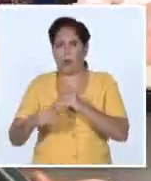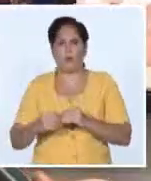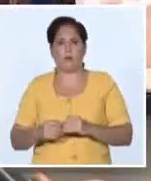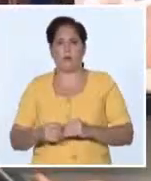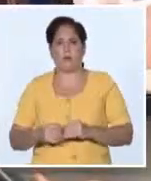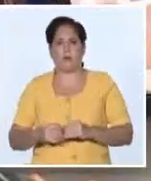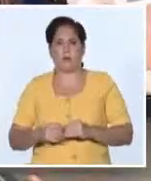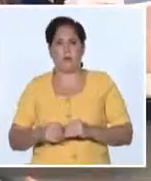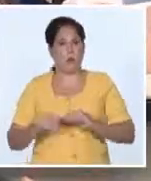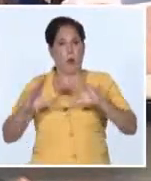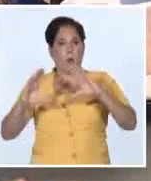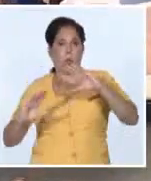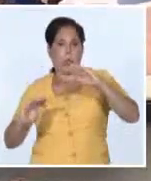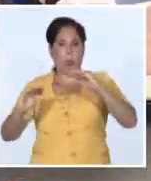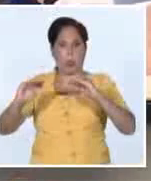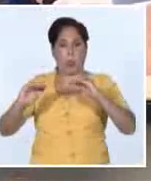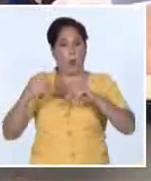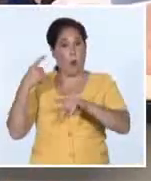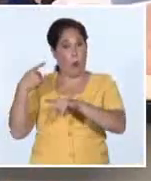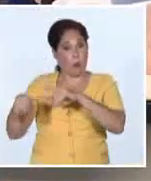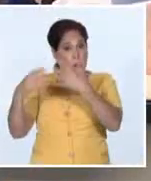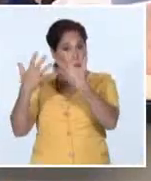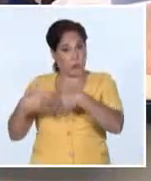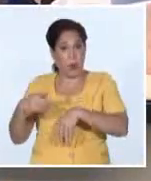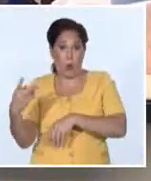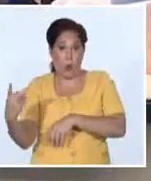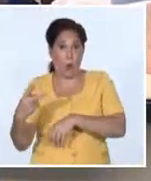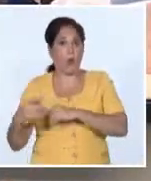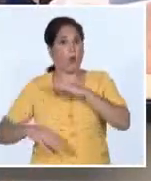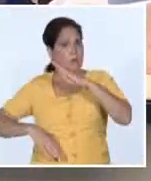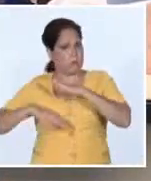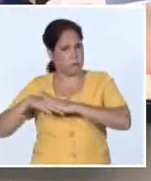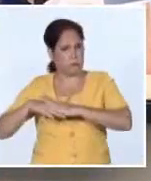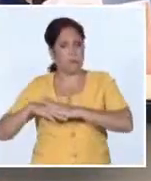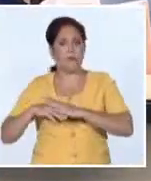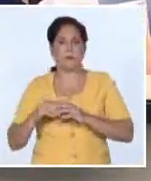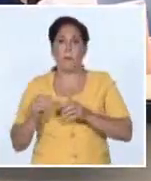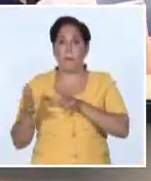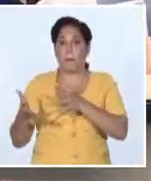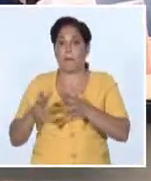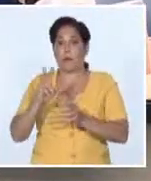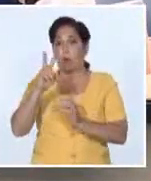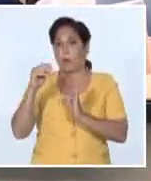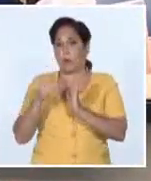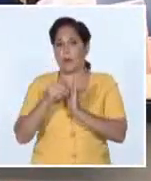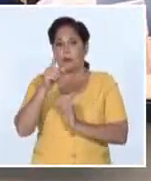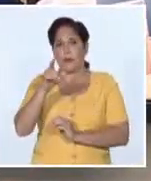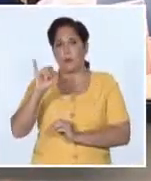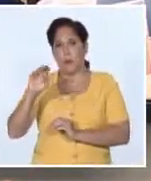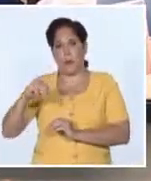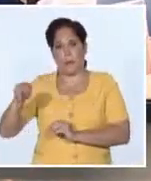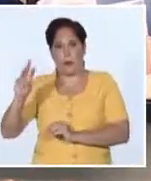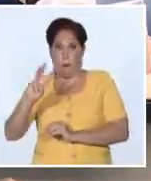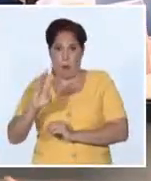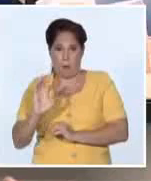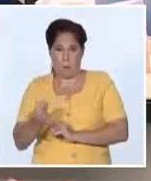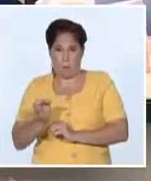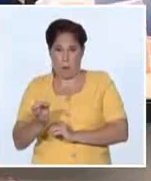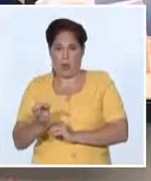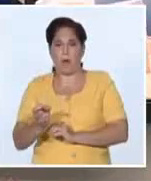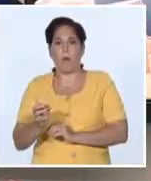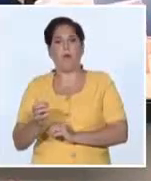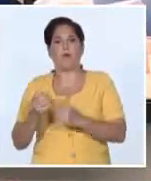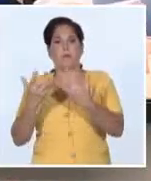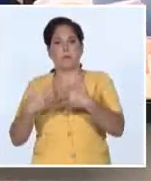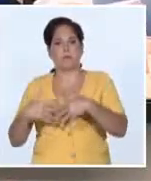como el emplazamiento están ya generando su máxima capacidad. Hoy estamos estimando 2.719 MW de disponibilidad para la